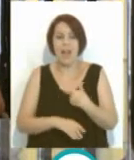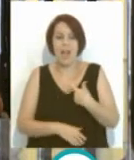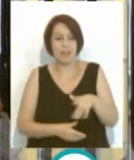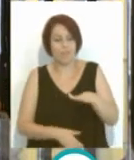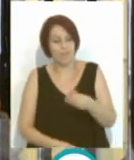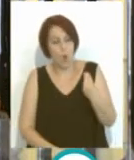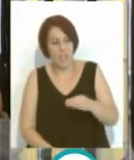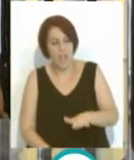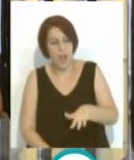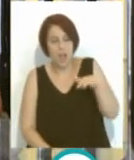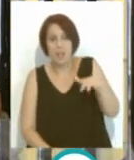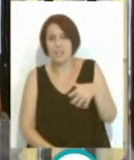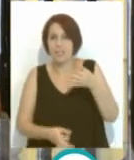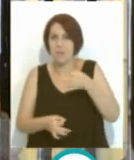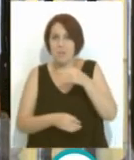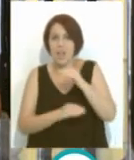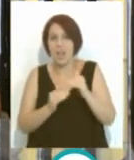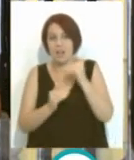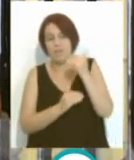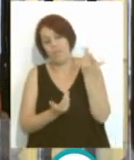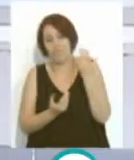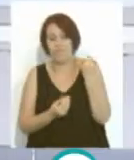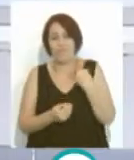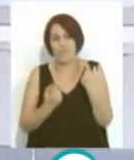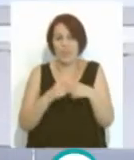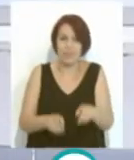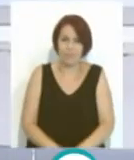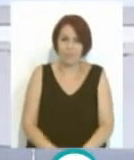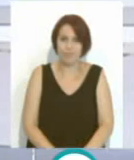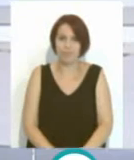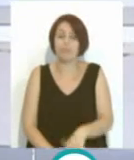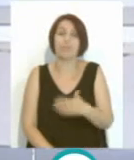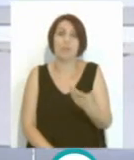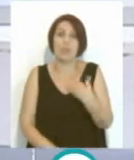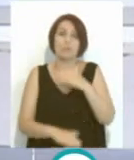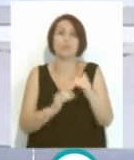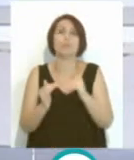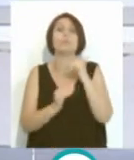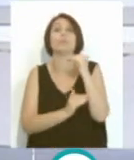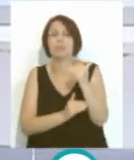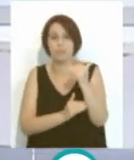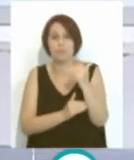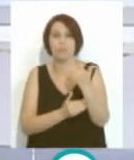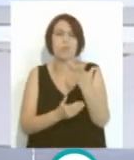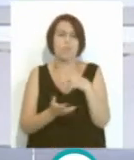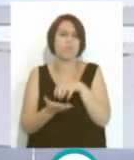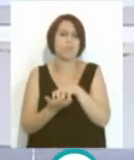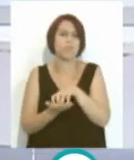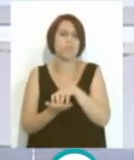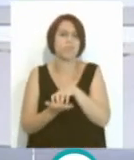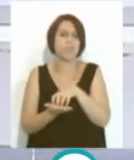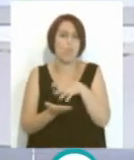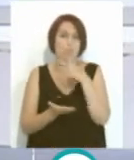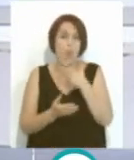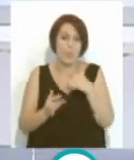ahora por abajo, que siempre estando arriba no es lo mismo. Claro, se sube. Ahora, había muchas dudas, porque